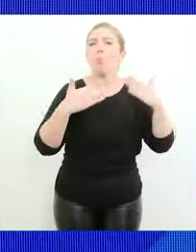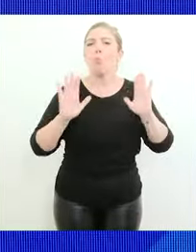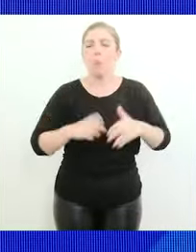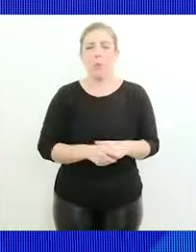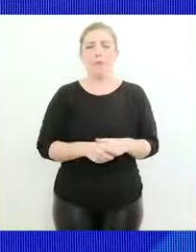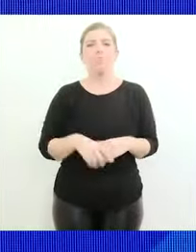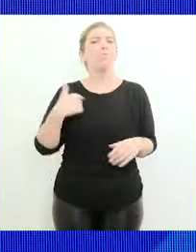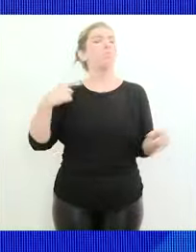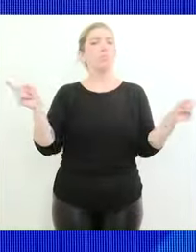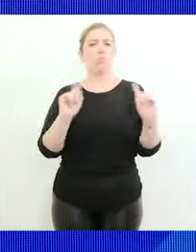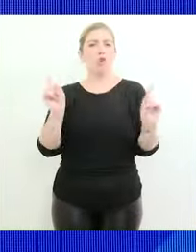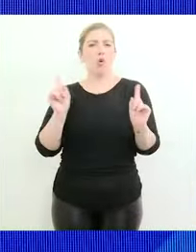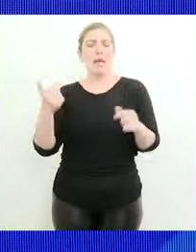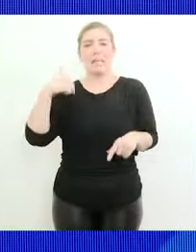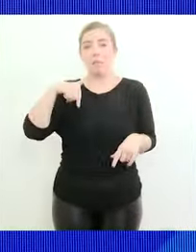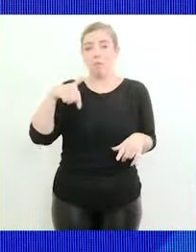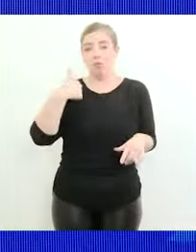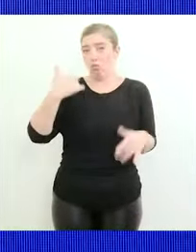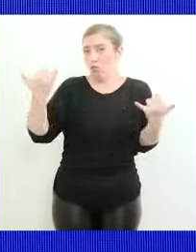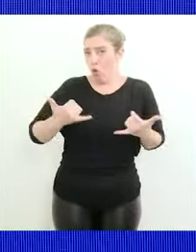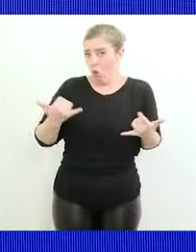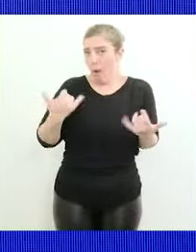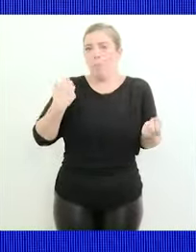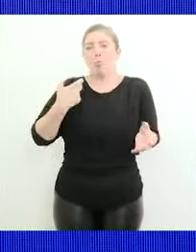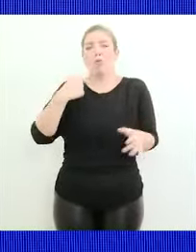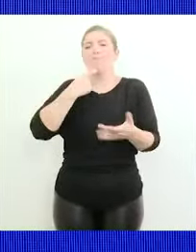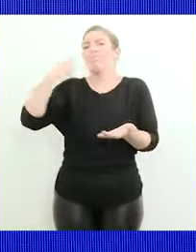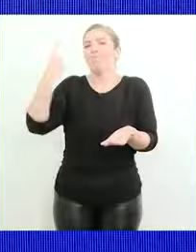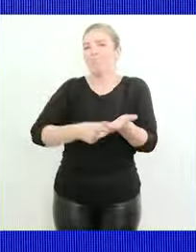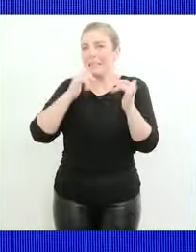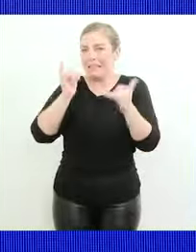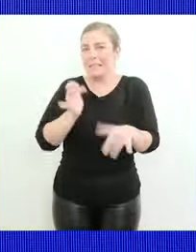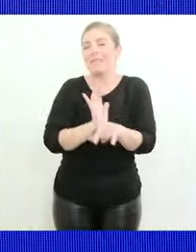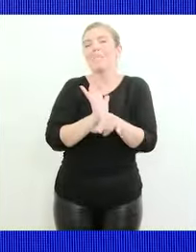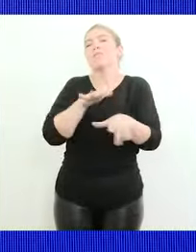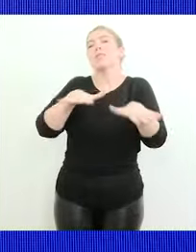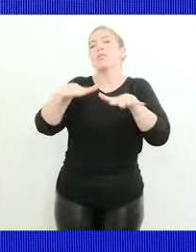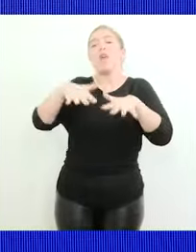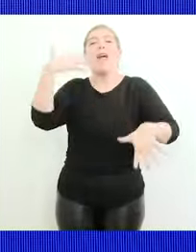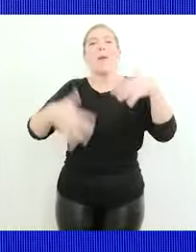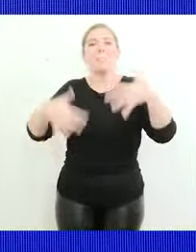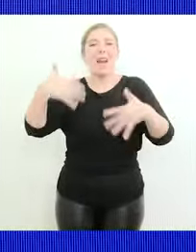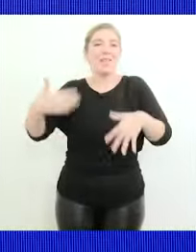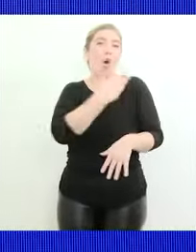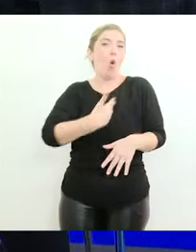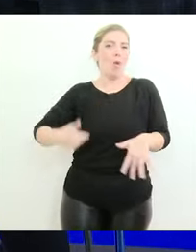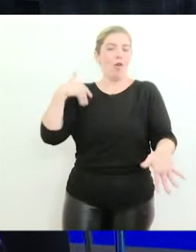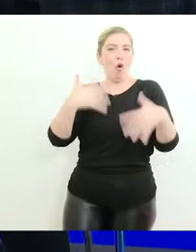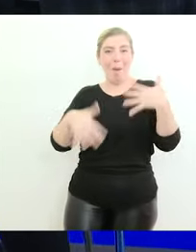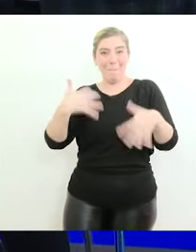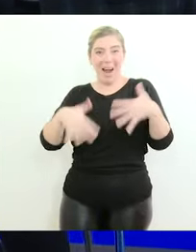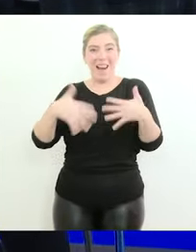lo tengo hoy por una cuestión lo tengo porque en realidad se tomó la decisión frente a la emergencia de un gobierno en emergencia